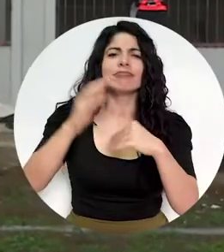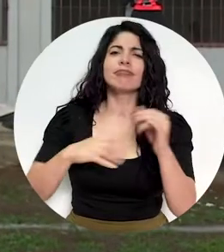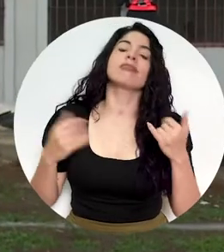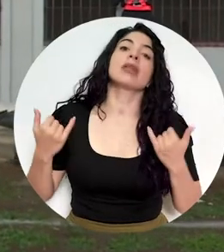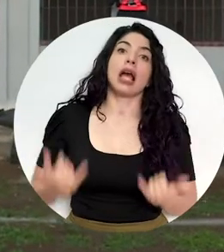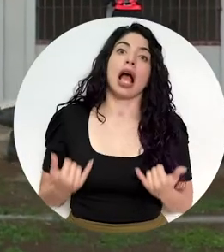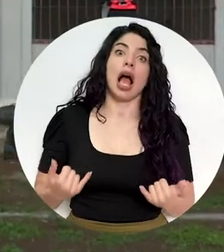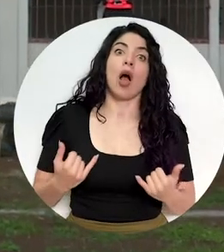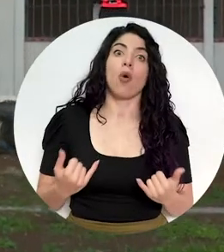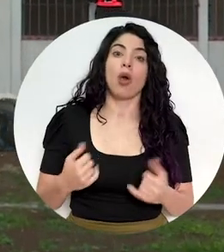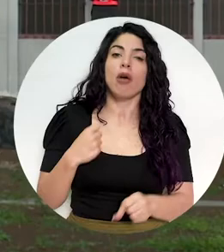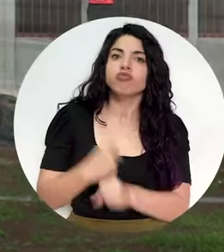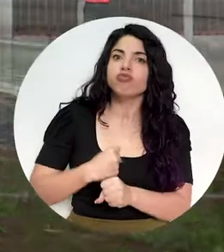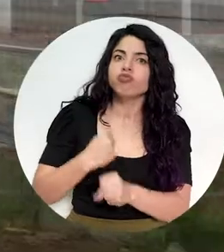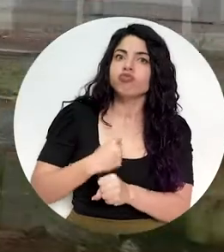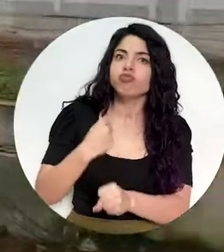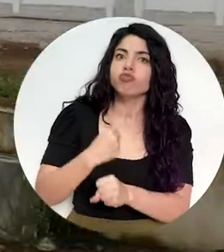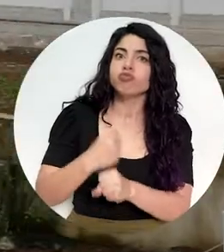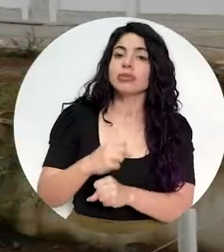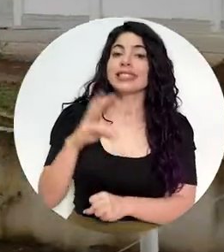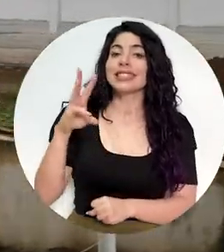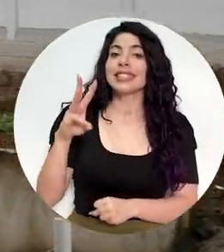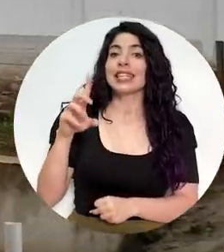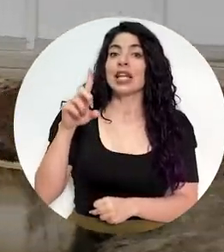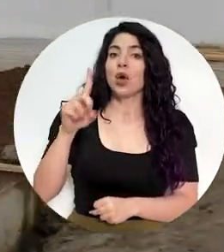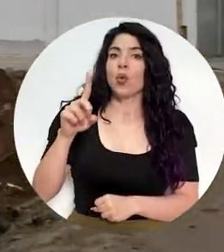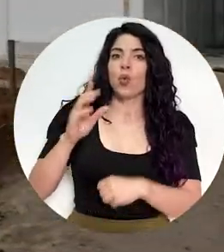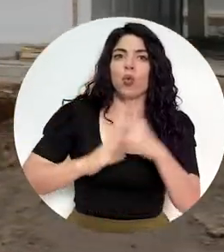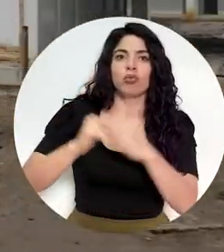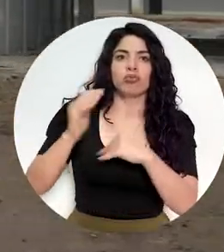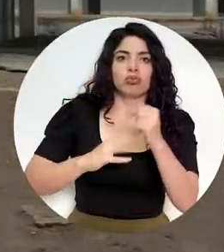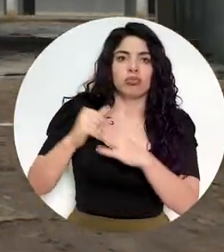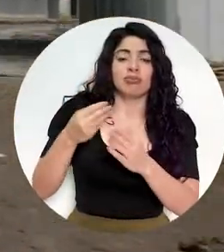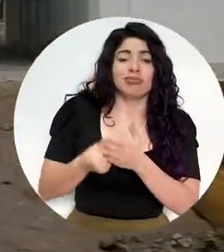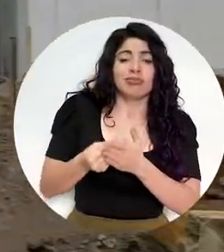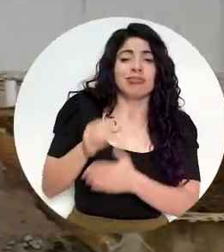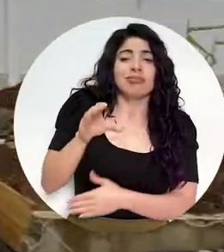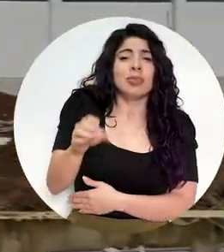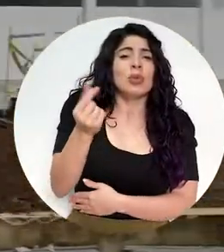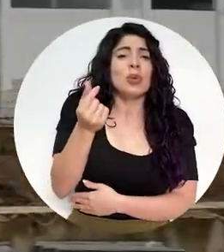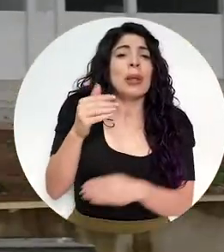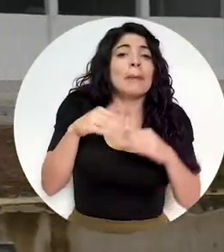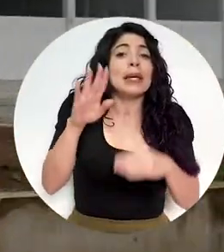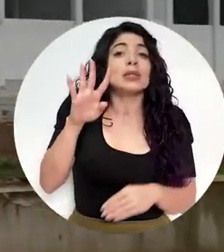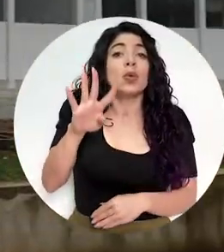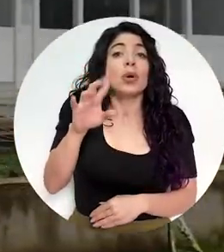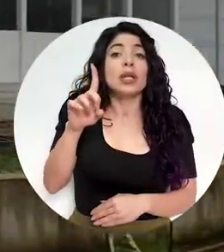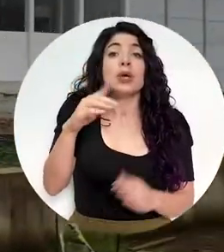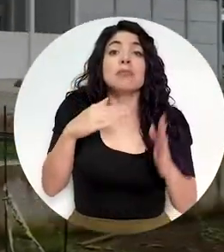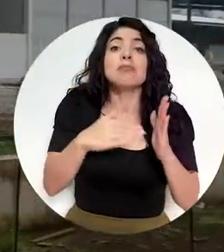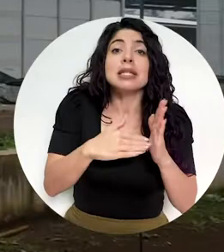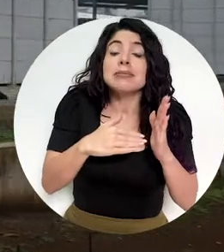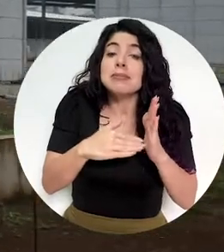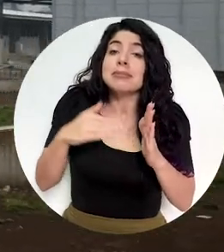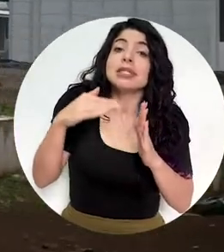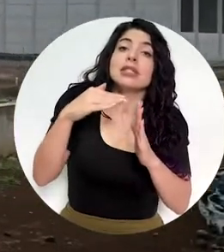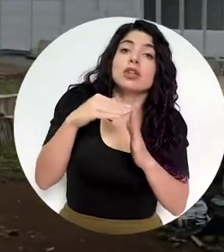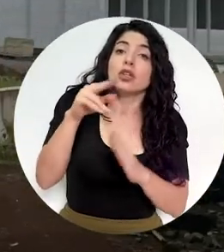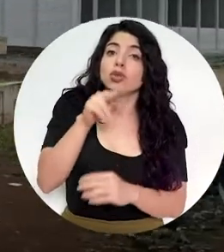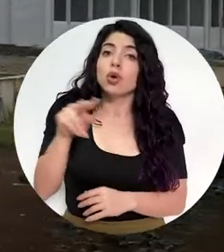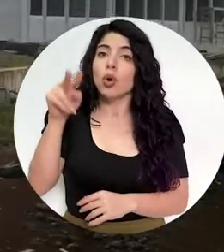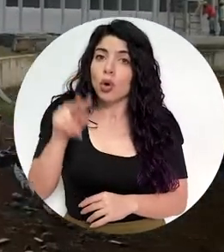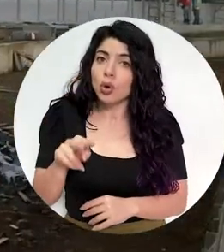Y seguimos construyendo. Actualmente, están en plena ejecución 61 obras, con una